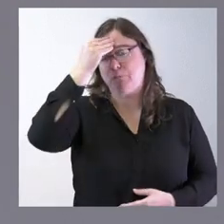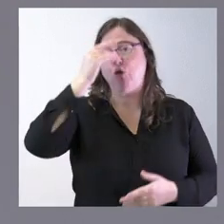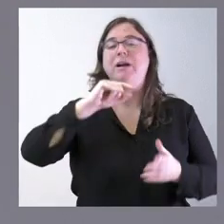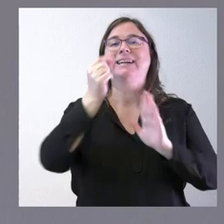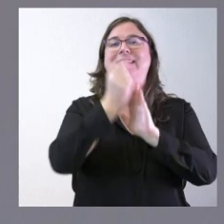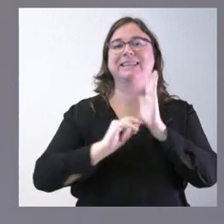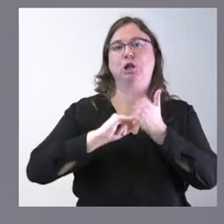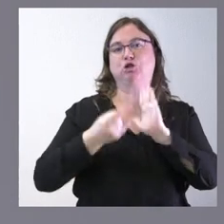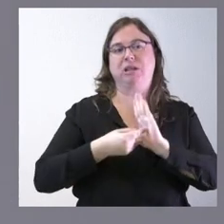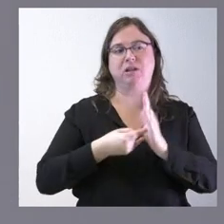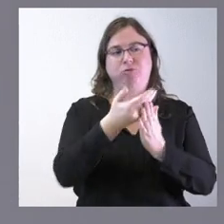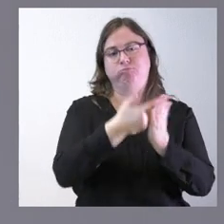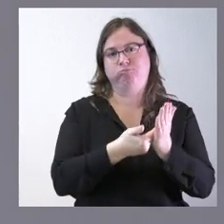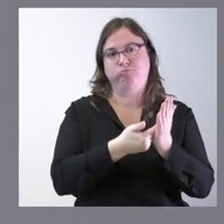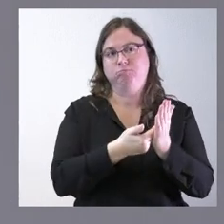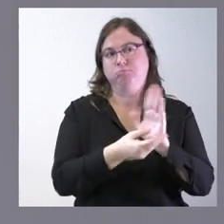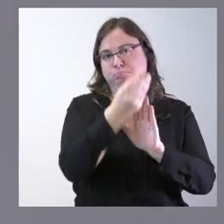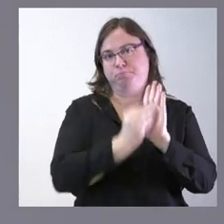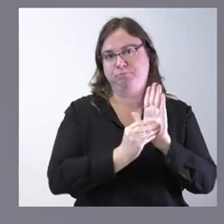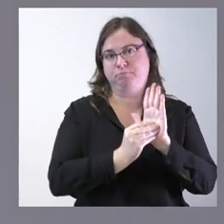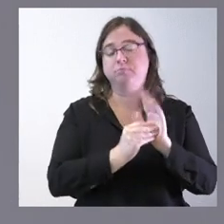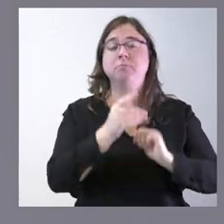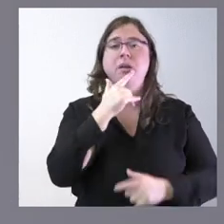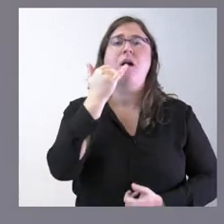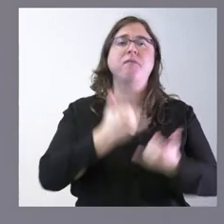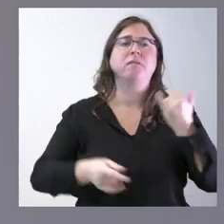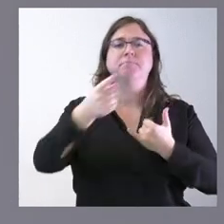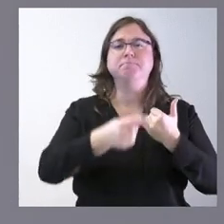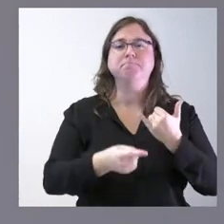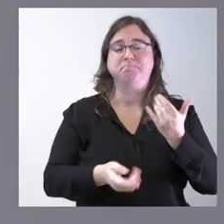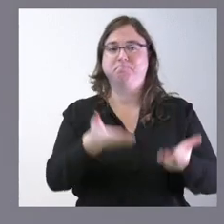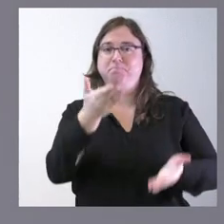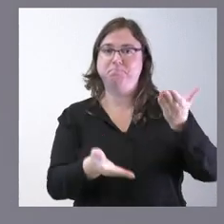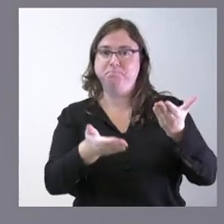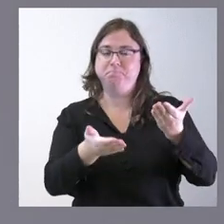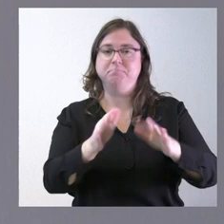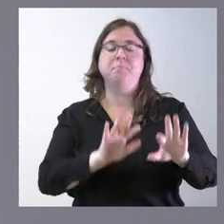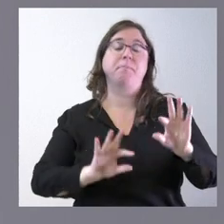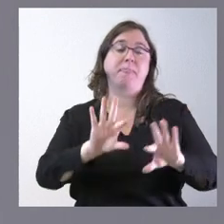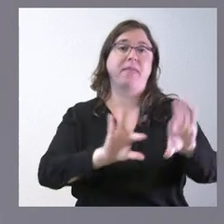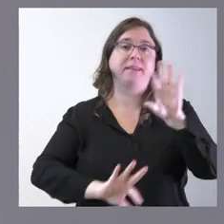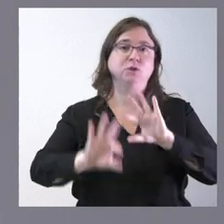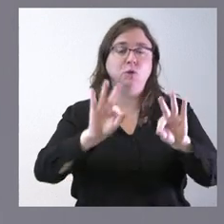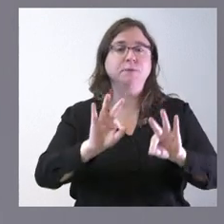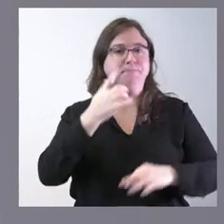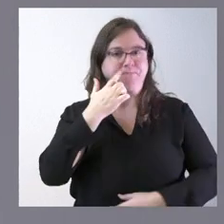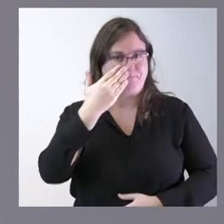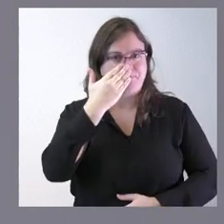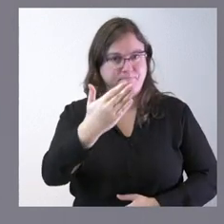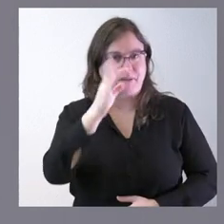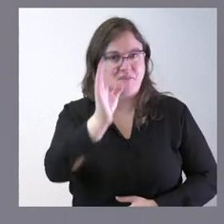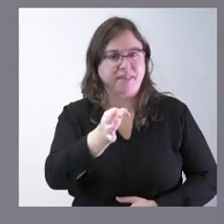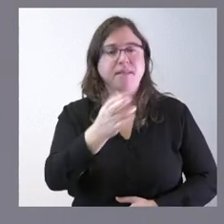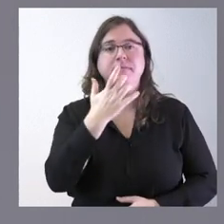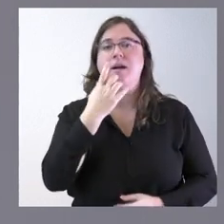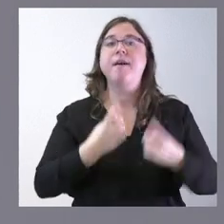que están encima de la mesa son los que he puesto. Al final, valoraremos la decisión que se plantea. Es verdad que, por parte de